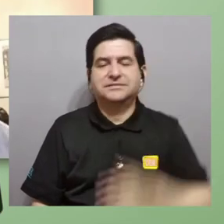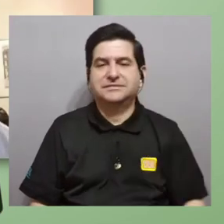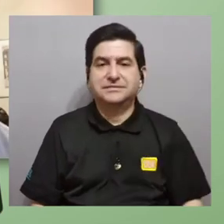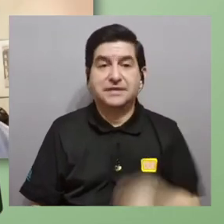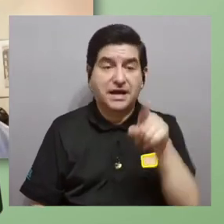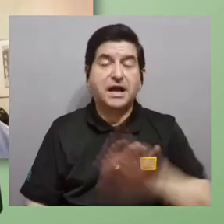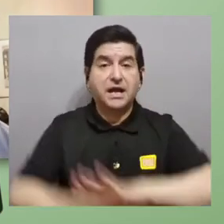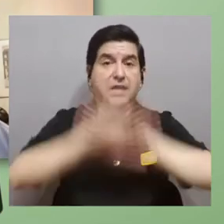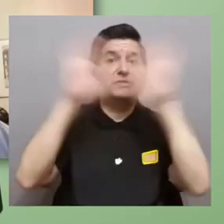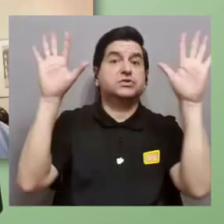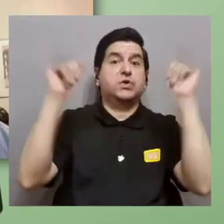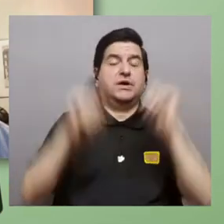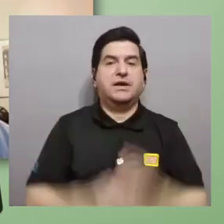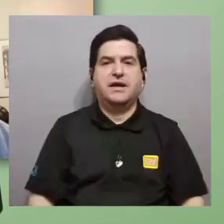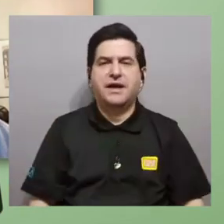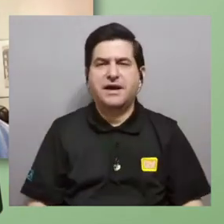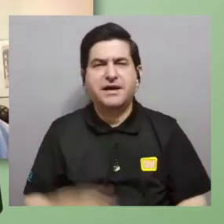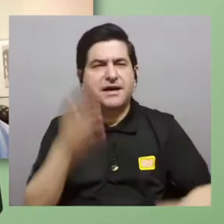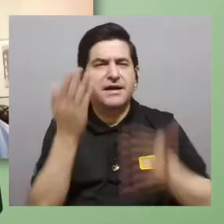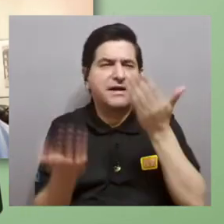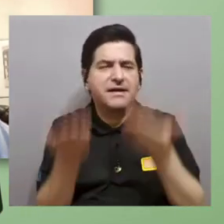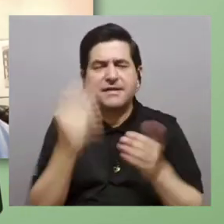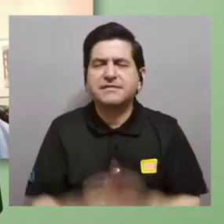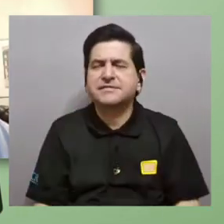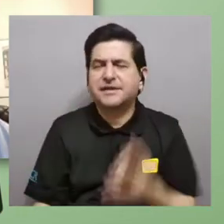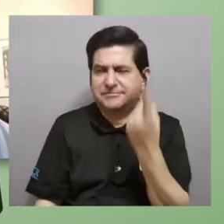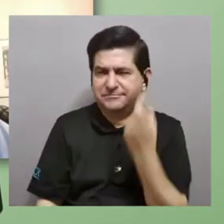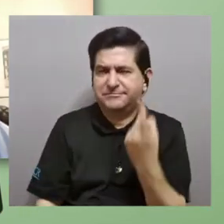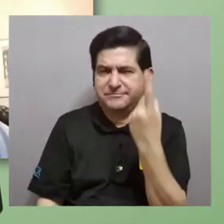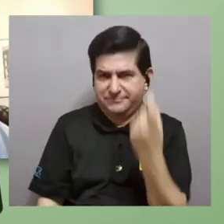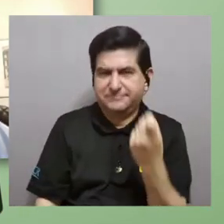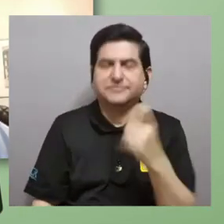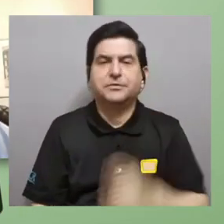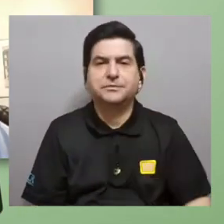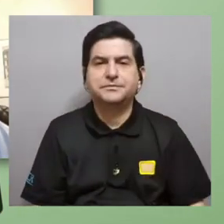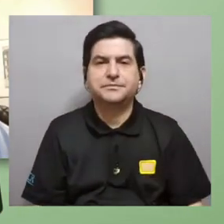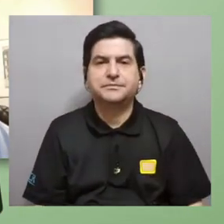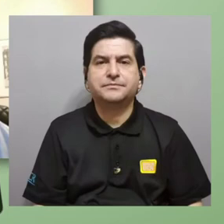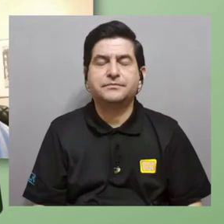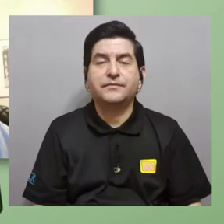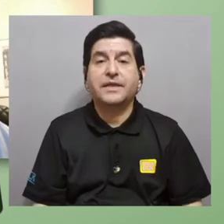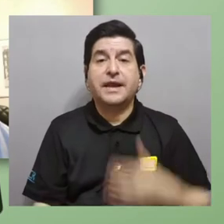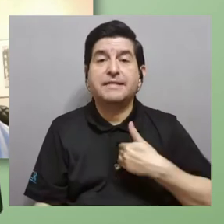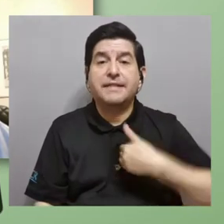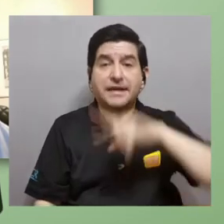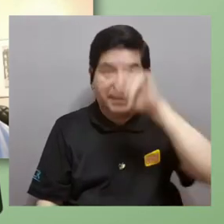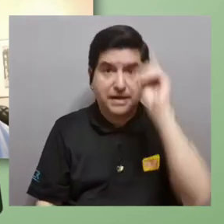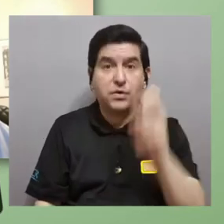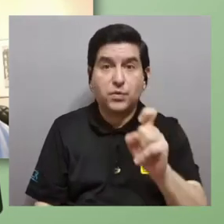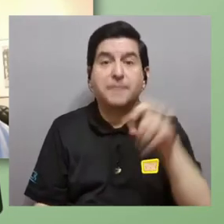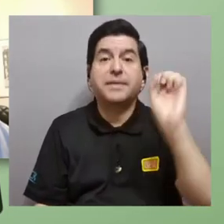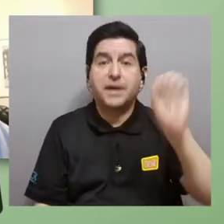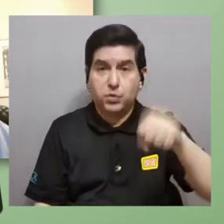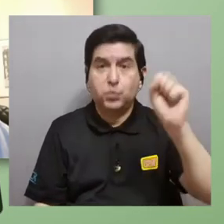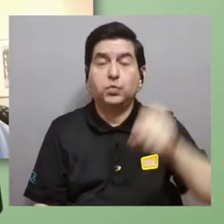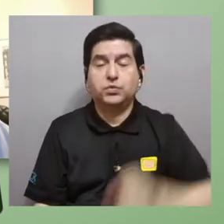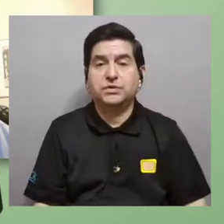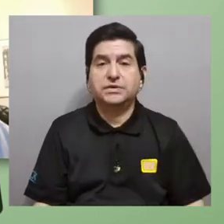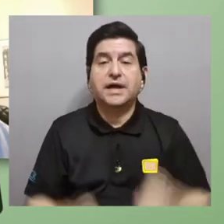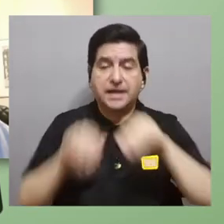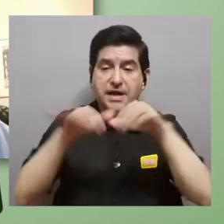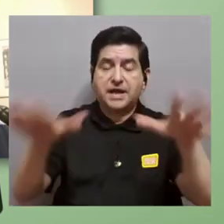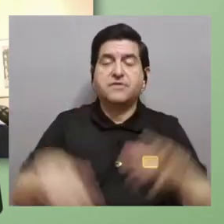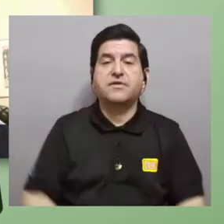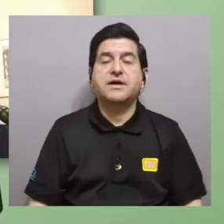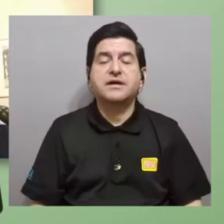quería aclarar porque había quedado como un poquito pendiente Gaby tenemos una pregunta sí tenemos una pregunta en las redes